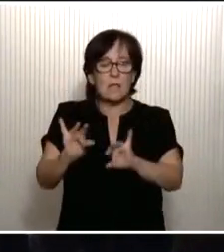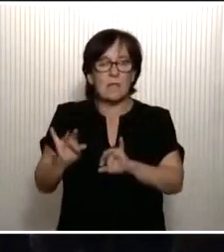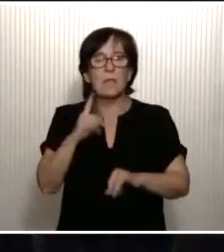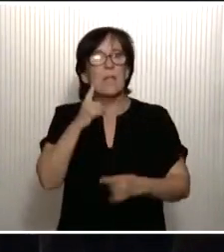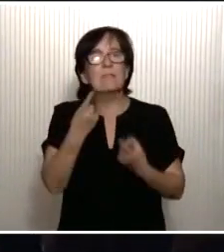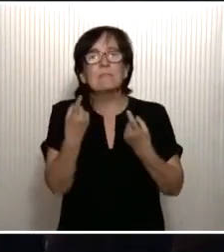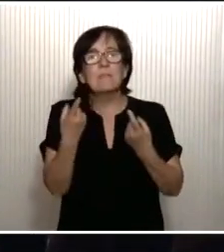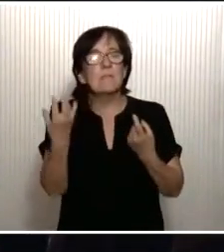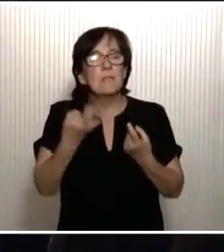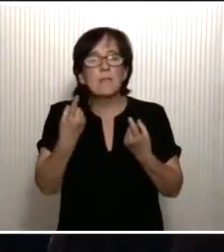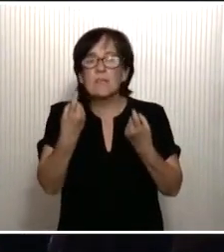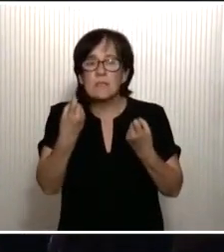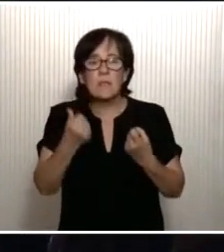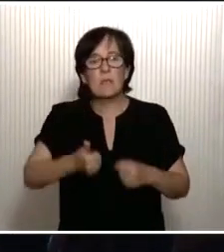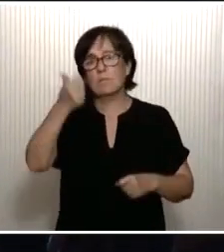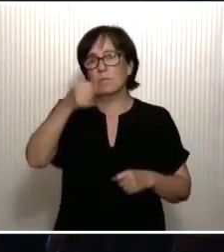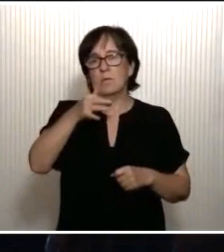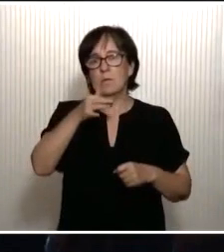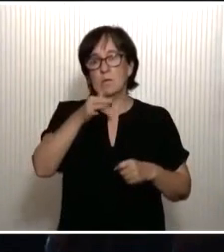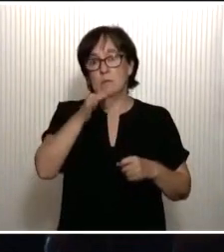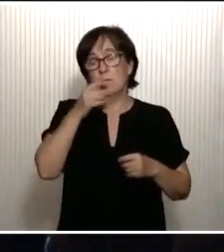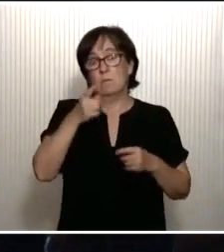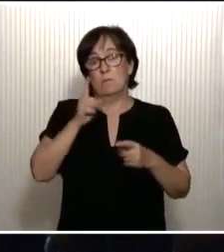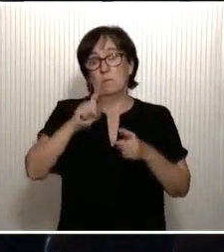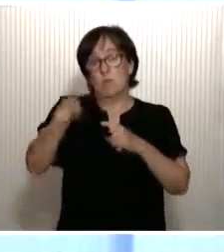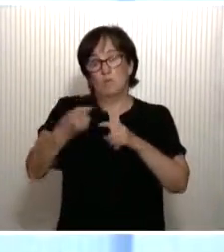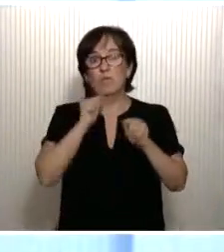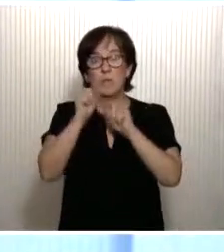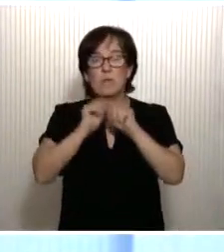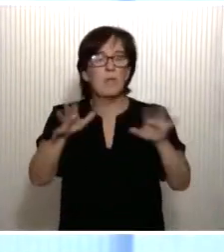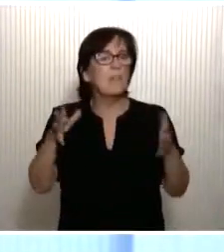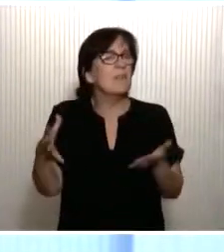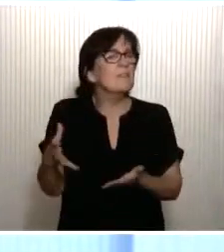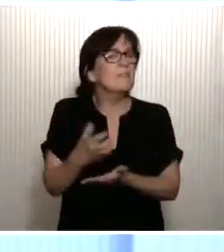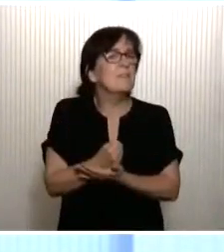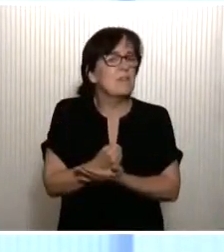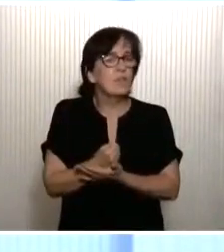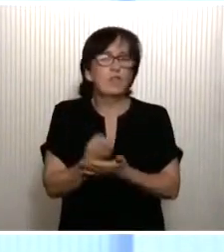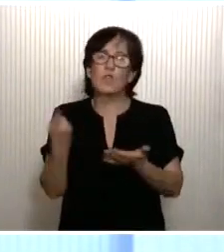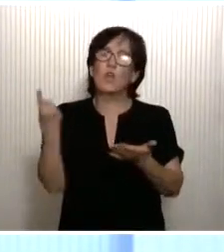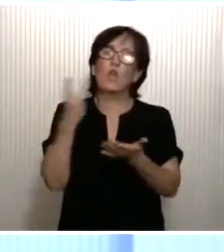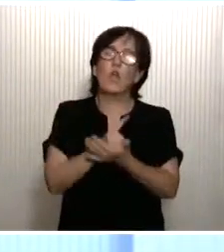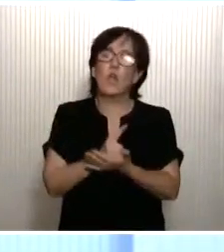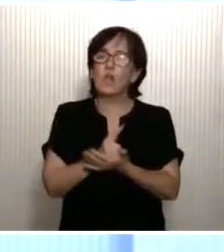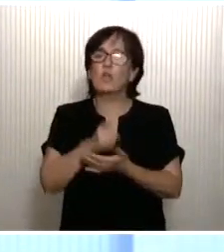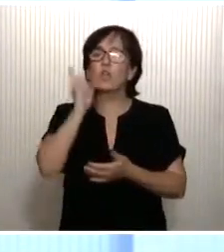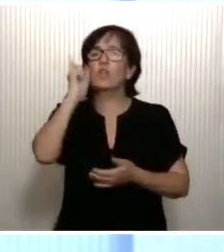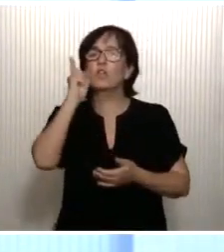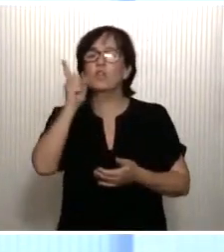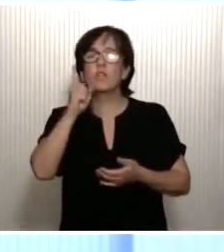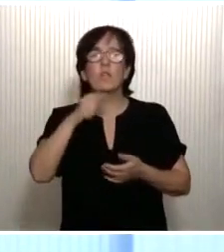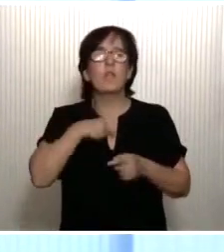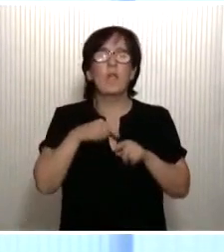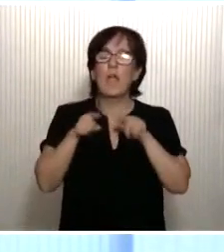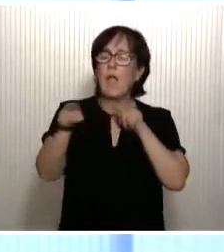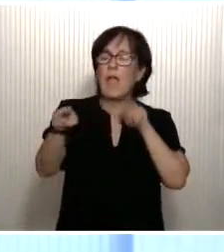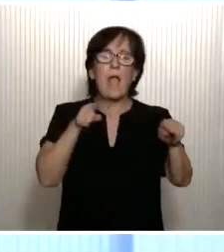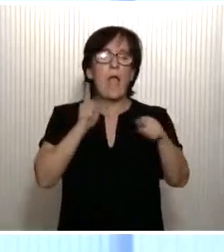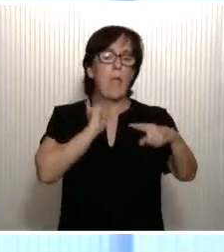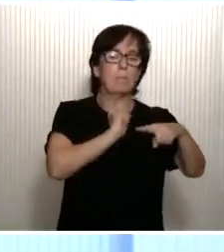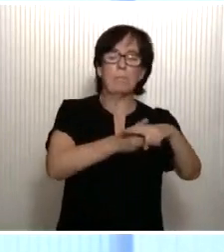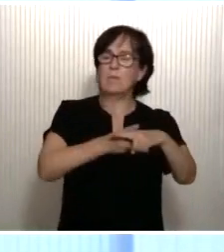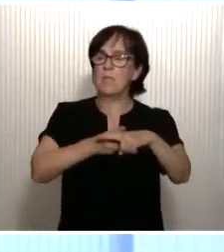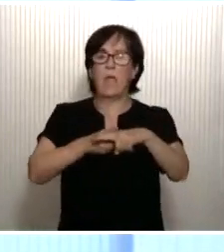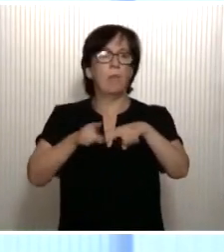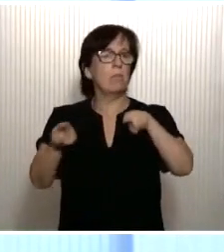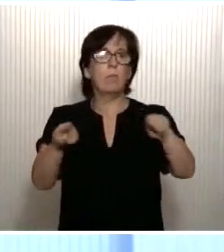necesario, más necesario aún después de la pandemia. Y de todos, de nuevo, no solo de esta o aquella mitad de entre